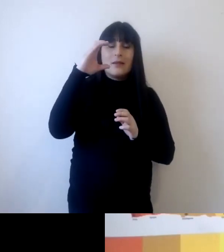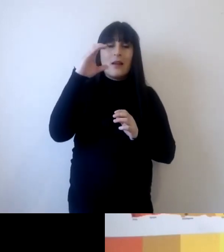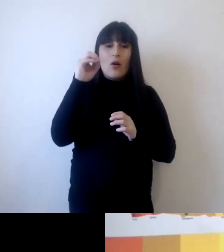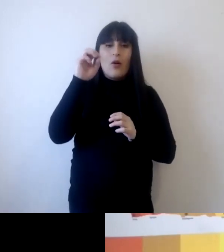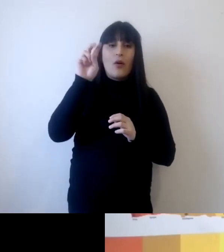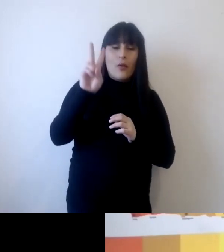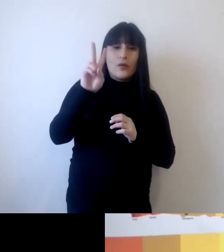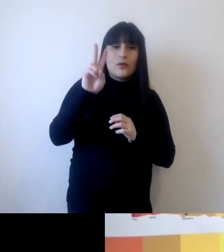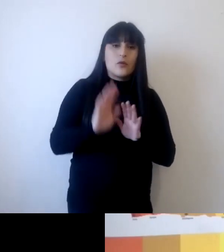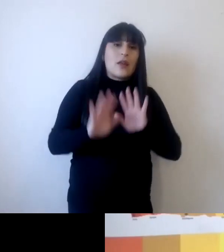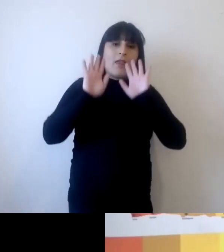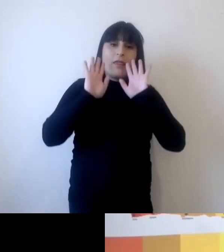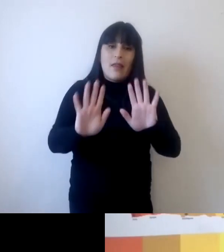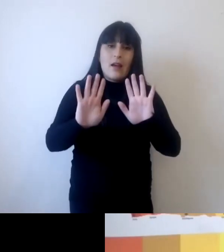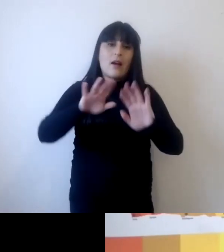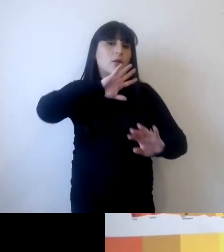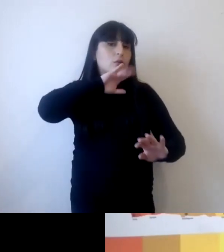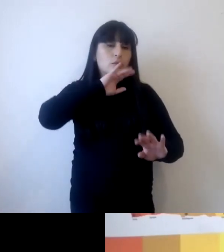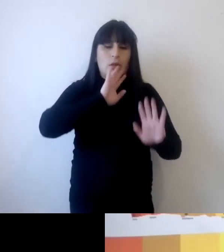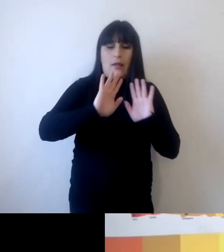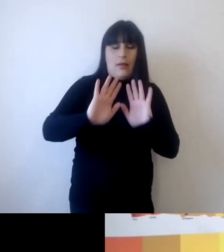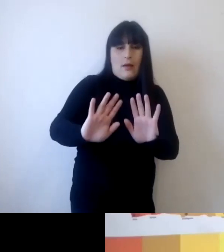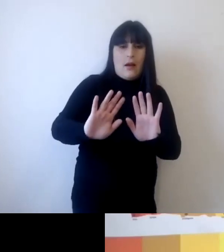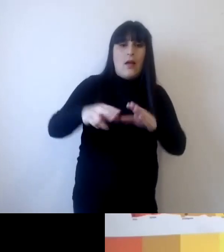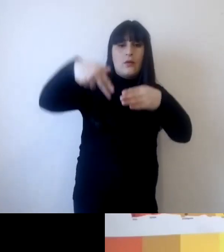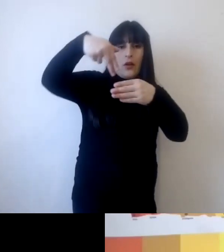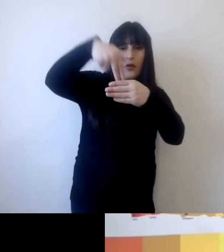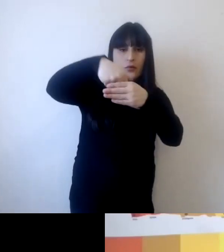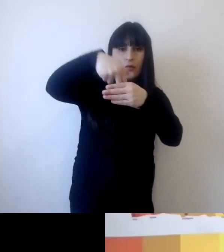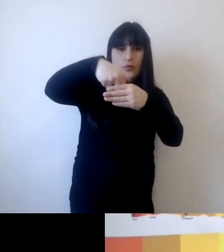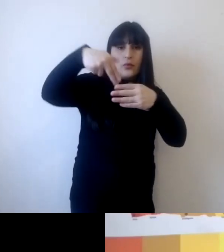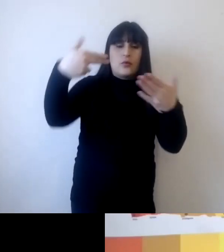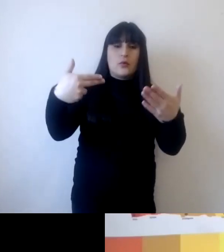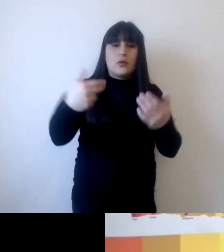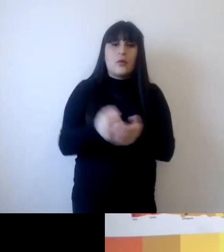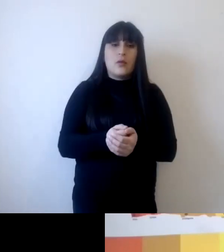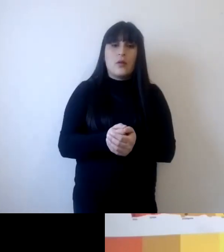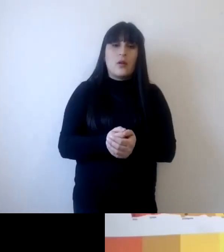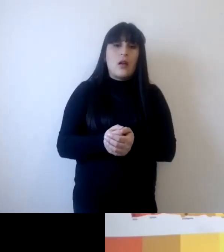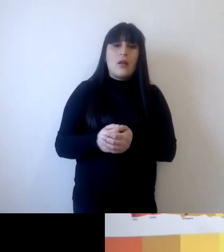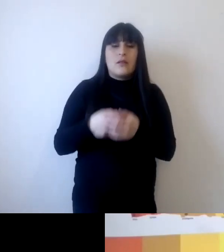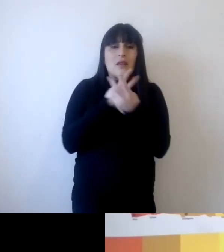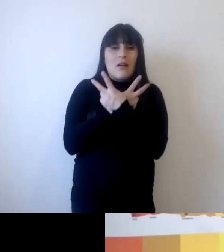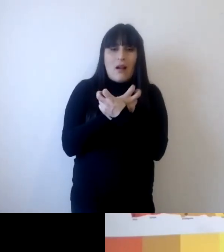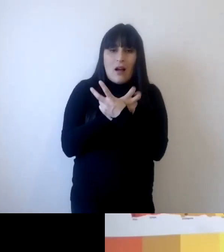dejar de utilizar combustibles fósiles carbón petróleo gas natural derivados